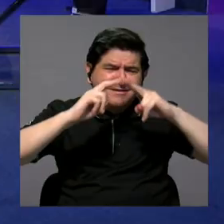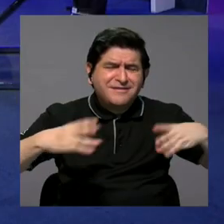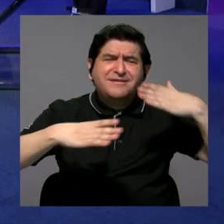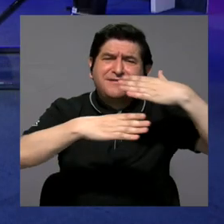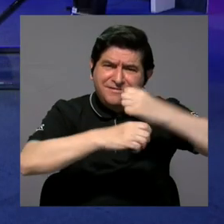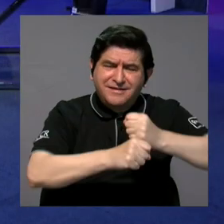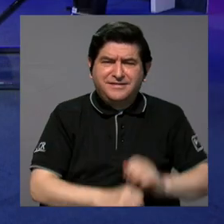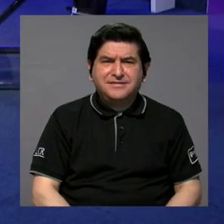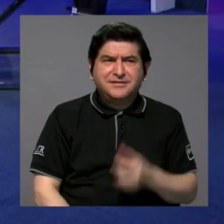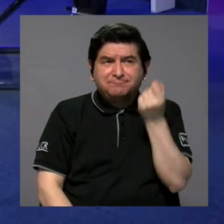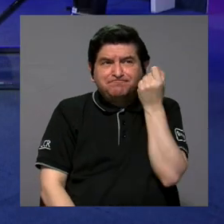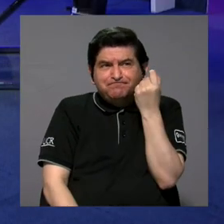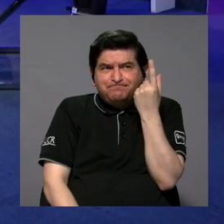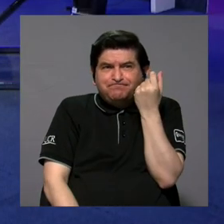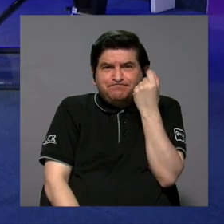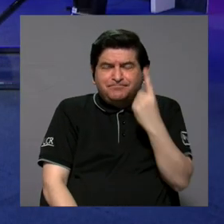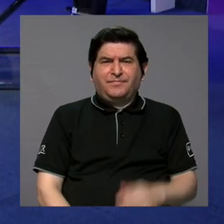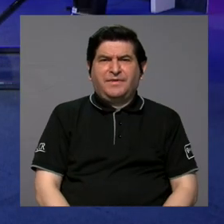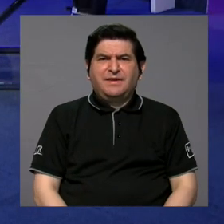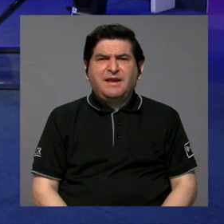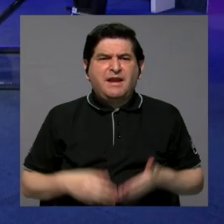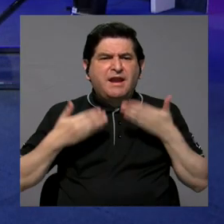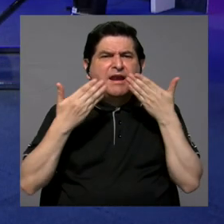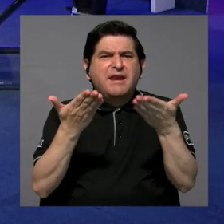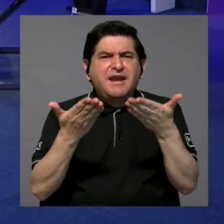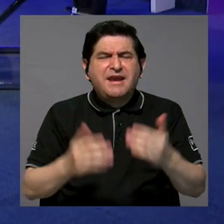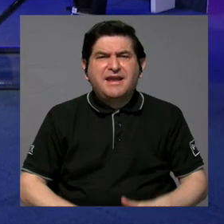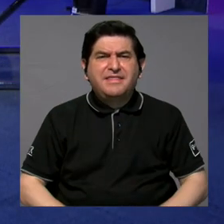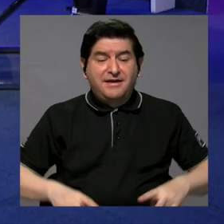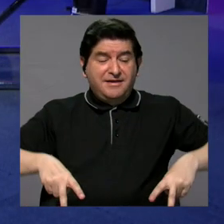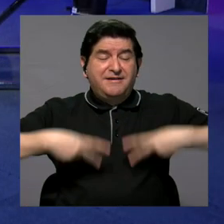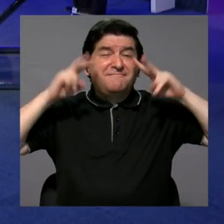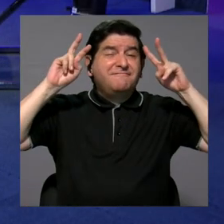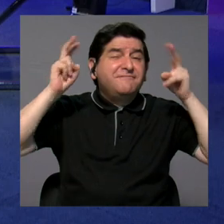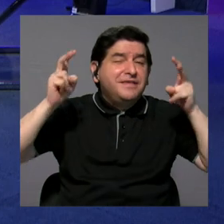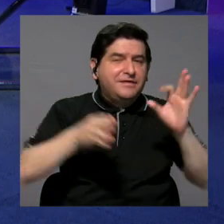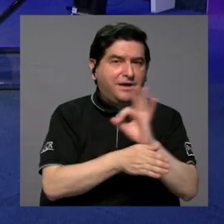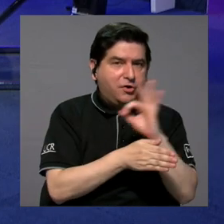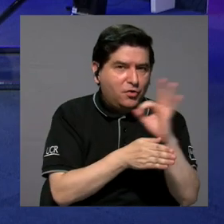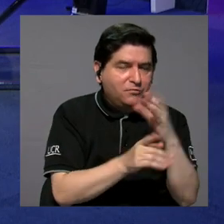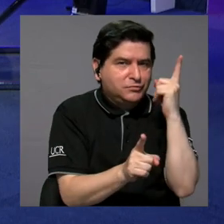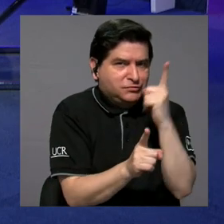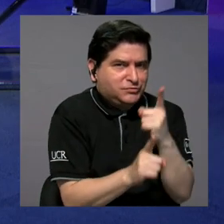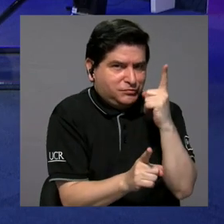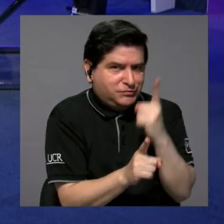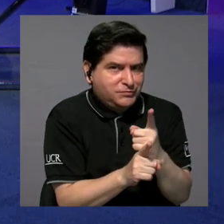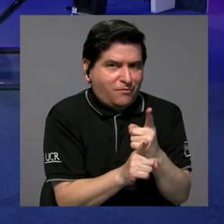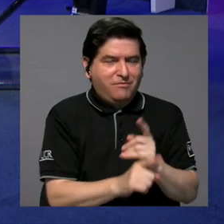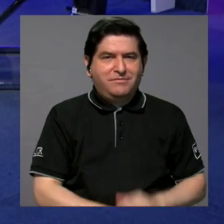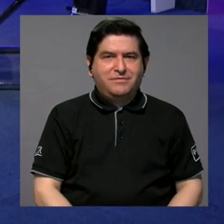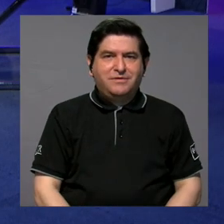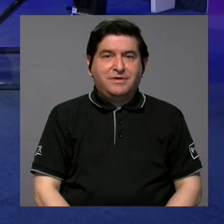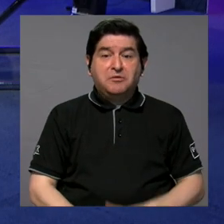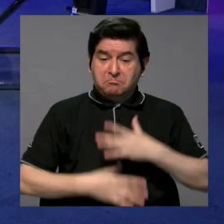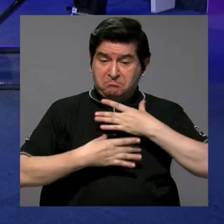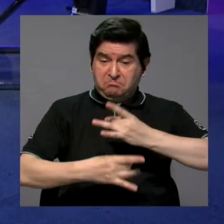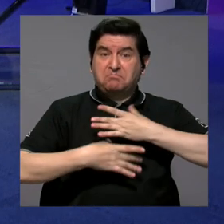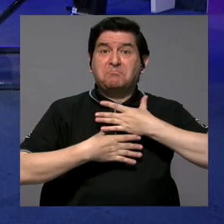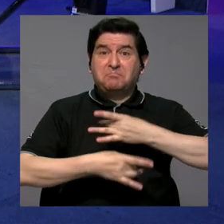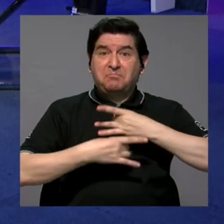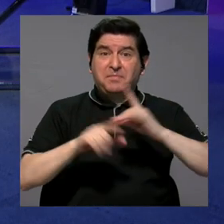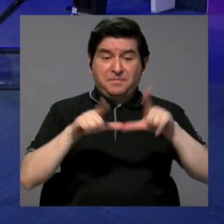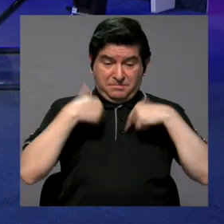de comprender qué es lo que le da vida, qué es que le da realmente un funcionamiento adecuado, un interés